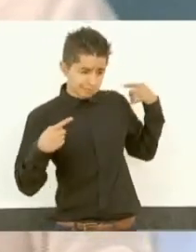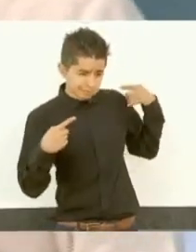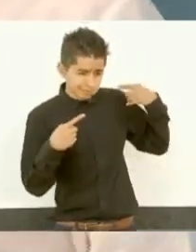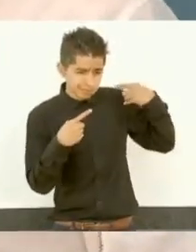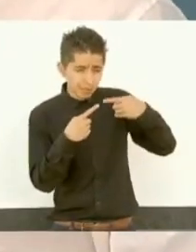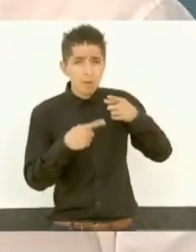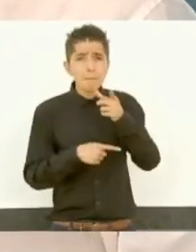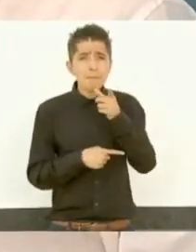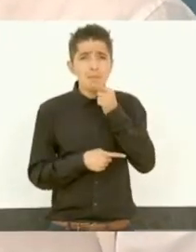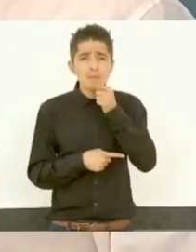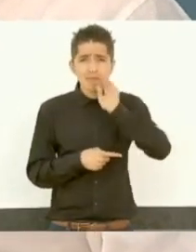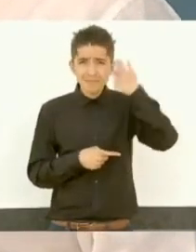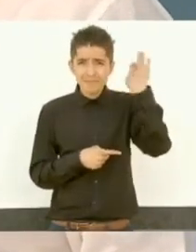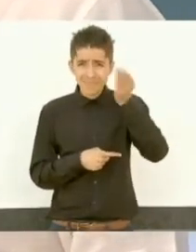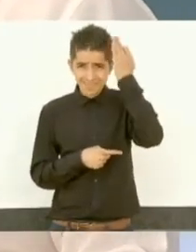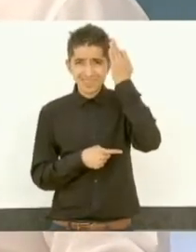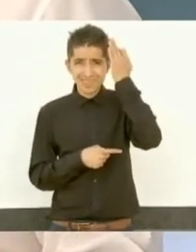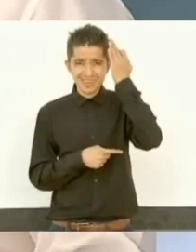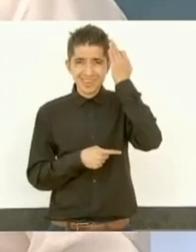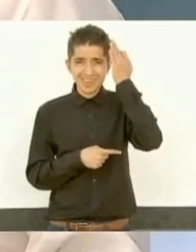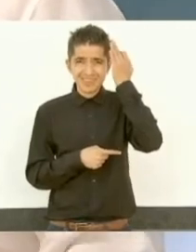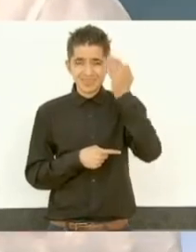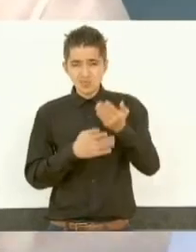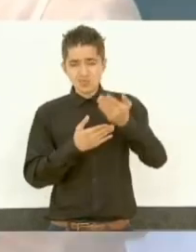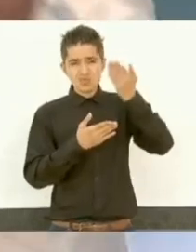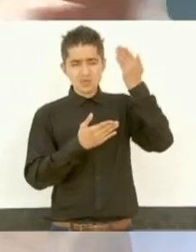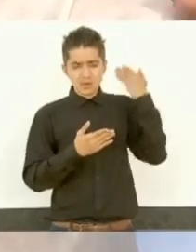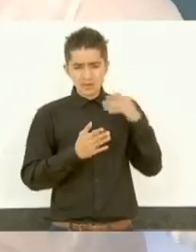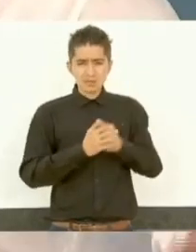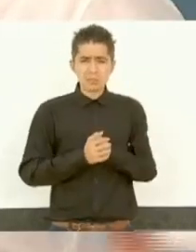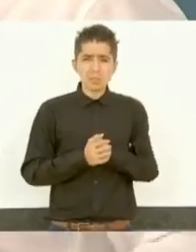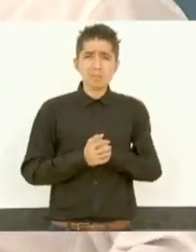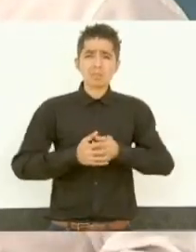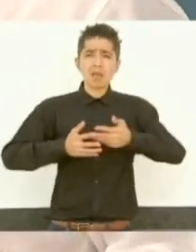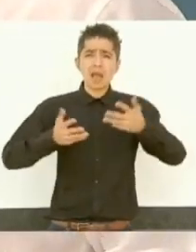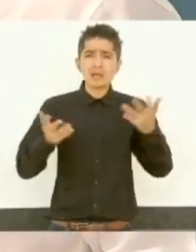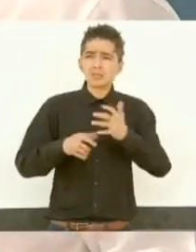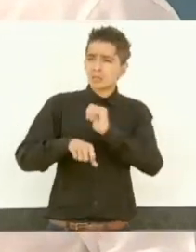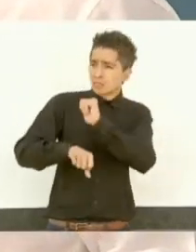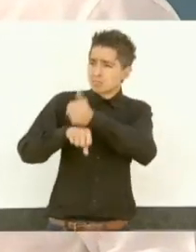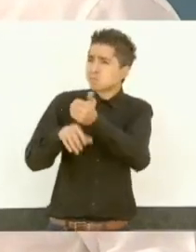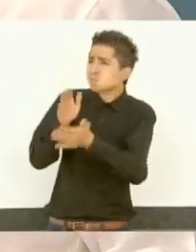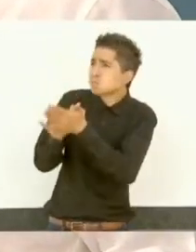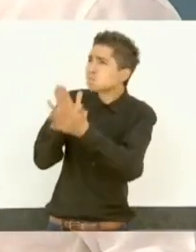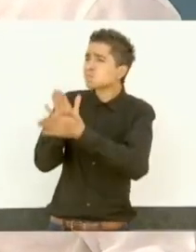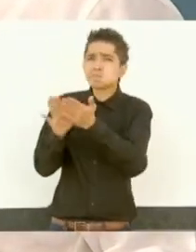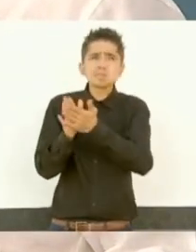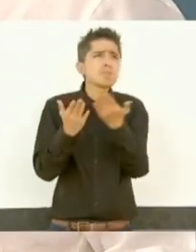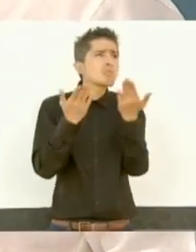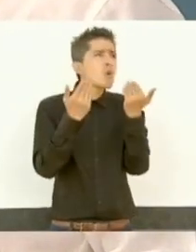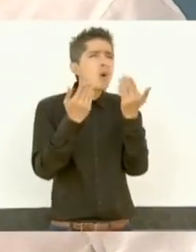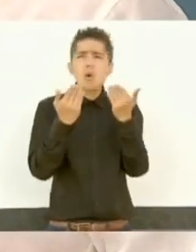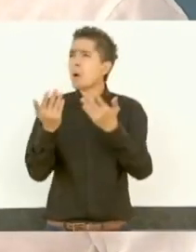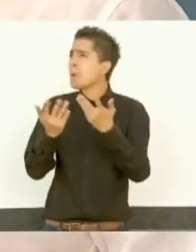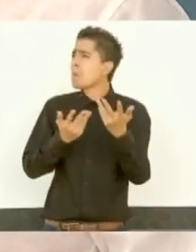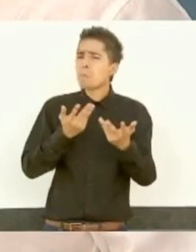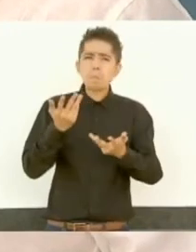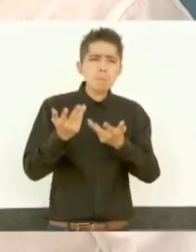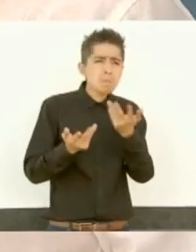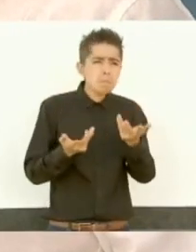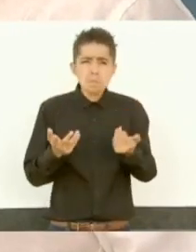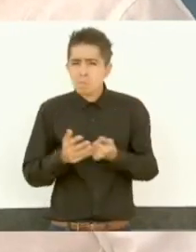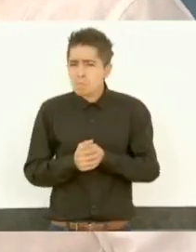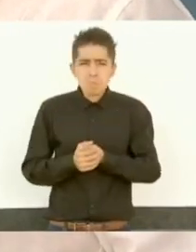existió la Policía Federal, no se hicieron cuarteles, no se